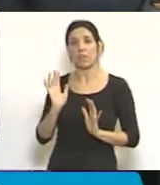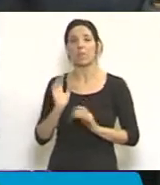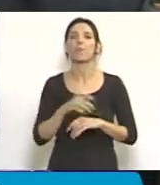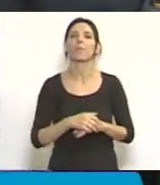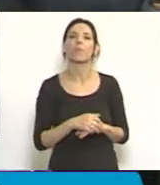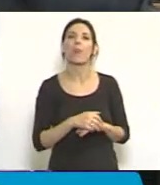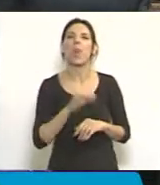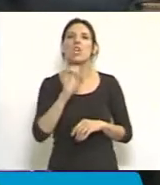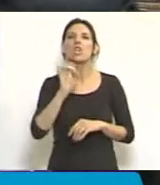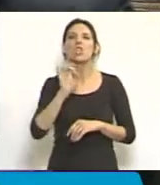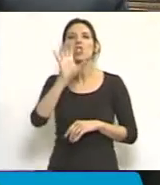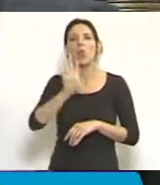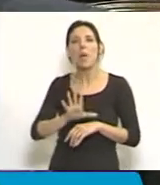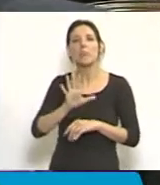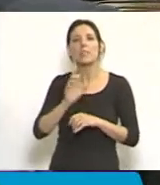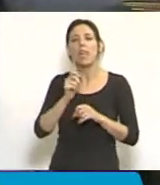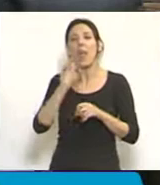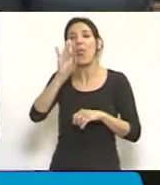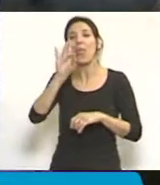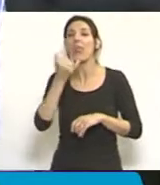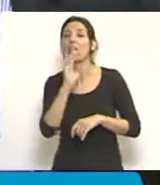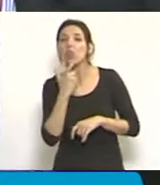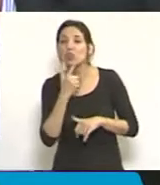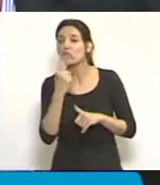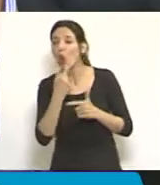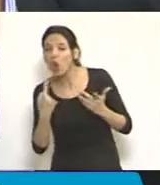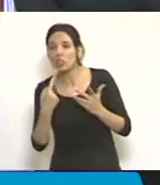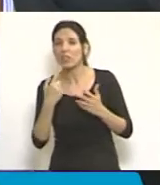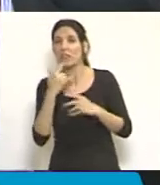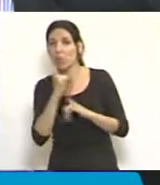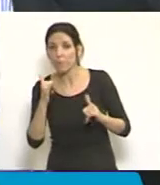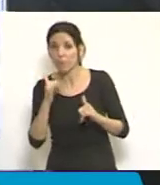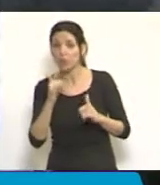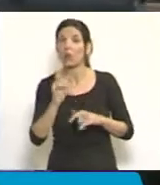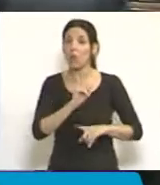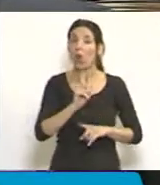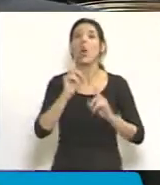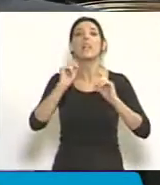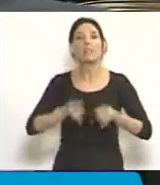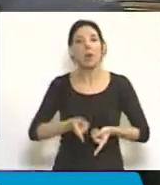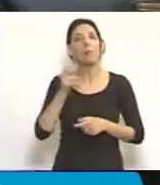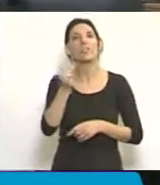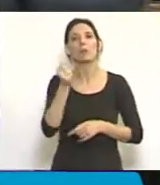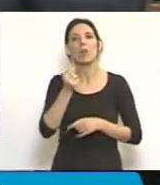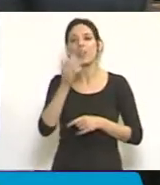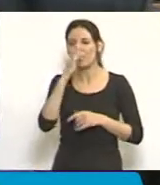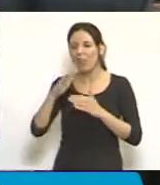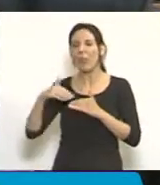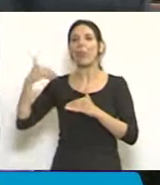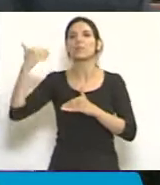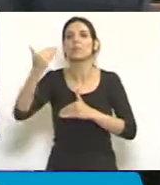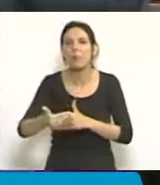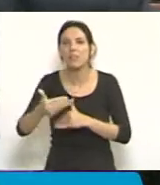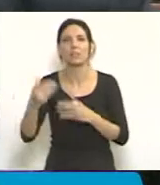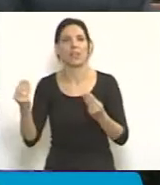tiene que ver con el acceso a datos sensibles, tiene que ver con luego cómo se utilizan esos datos sensibles y tiene que ver